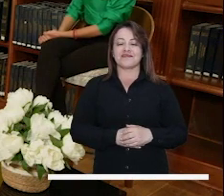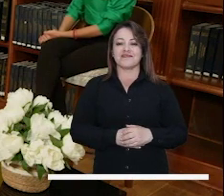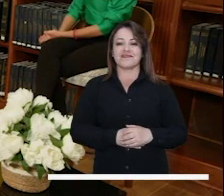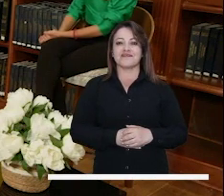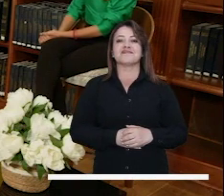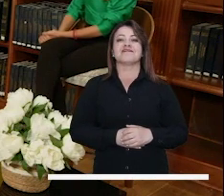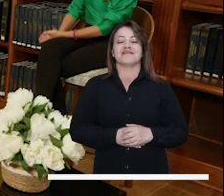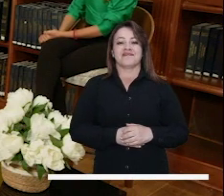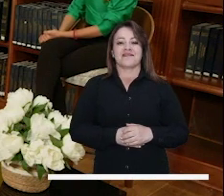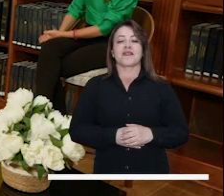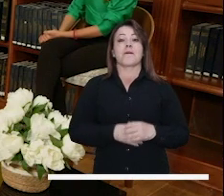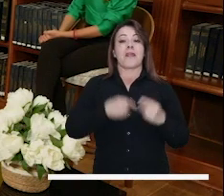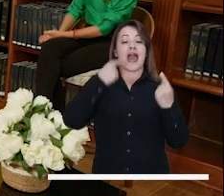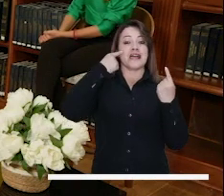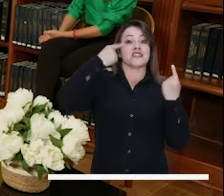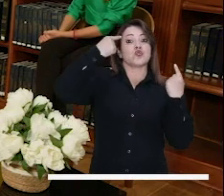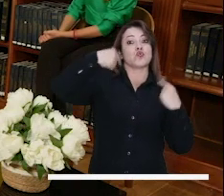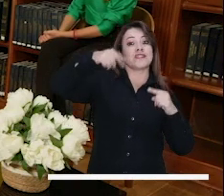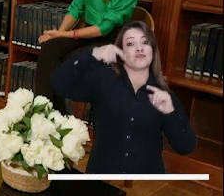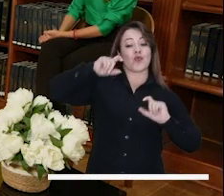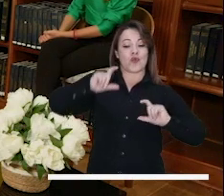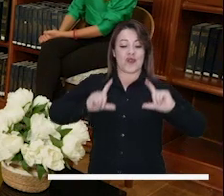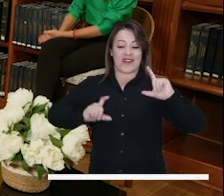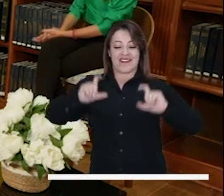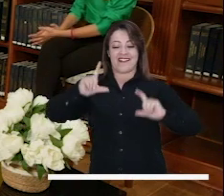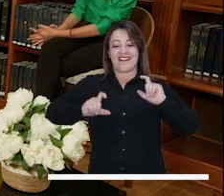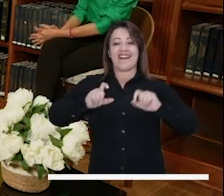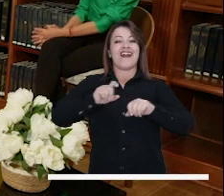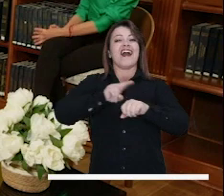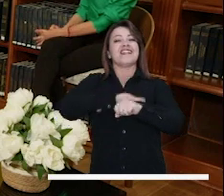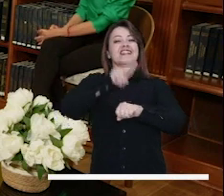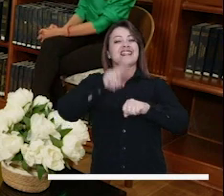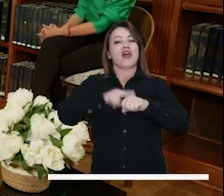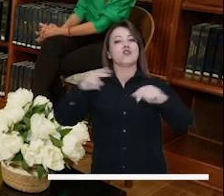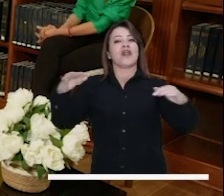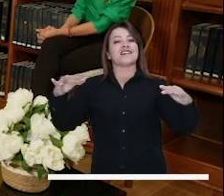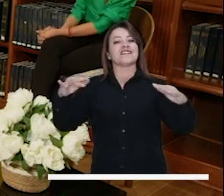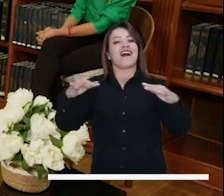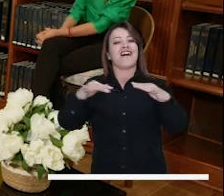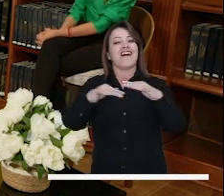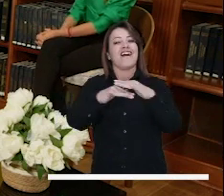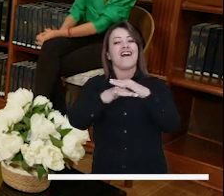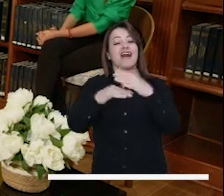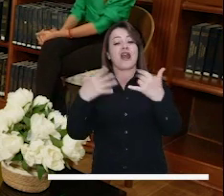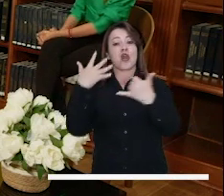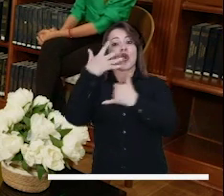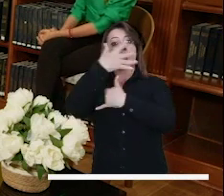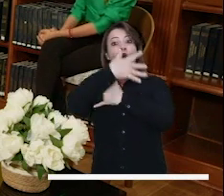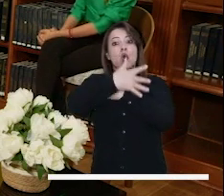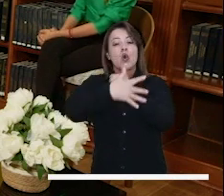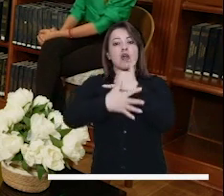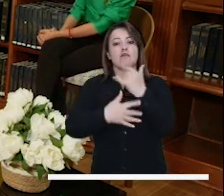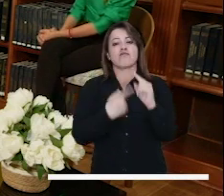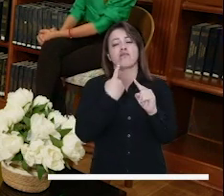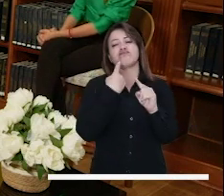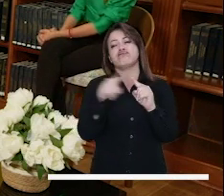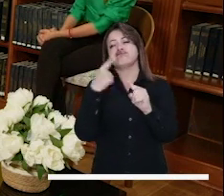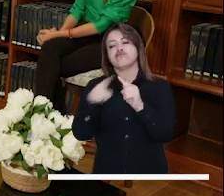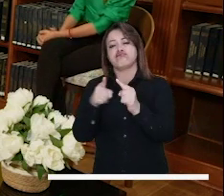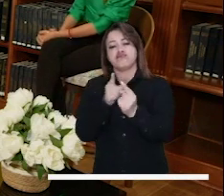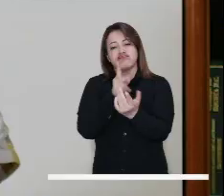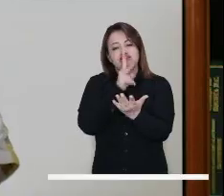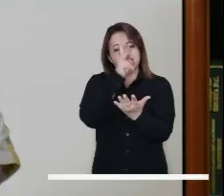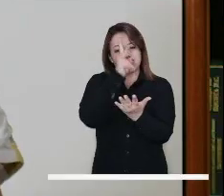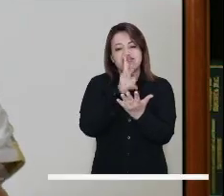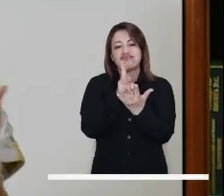hablar del turismo de naturaleza. Estamos en un país mega biodiverso